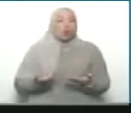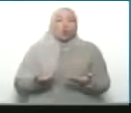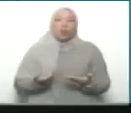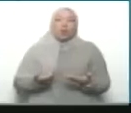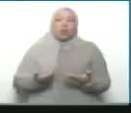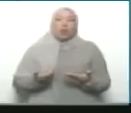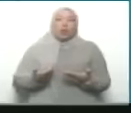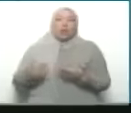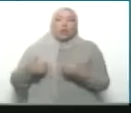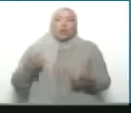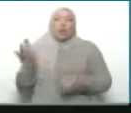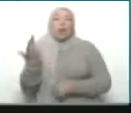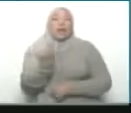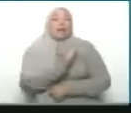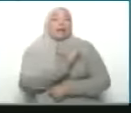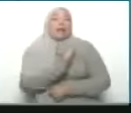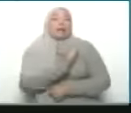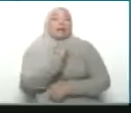el asedio de Gaza